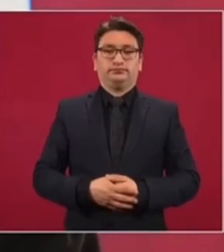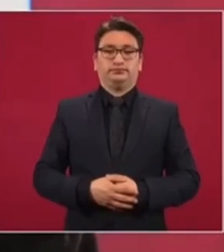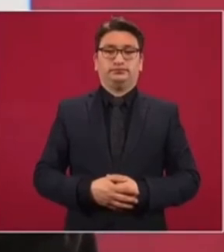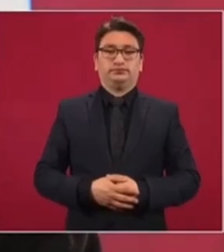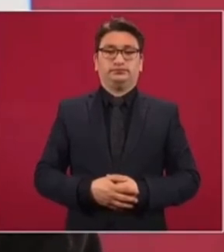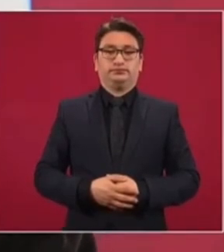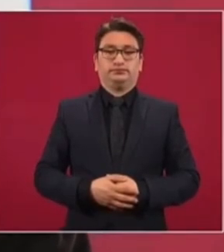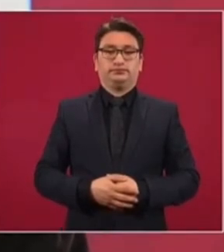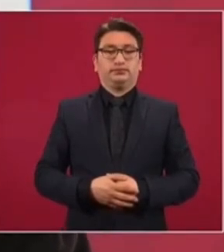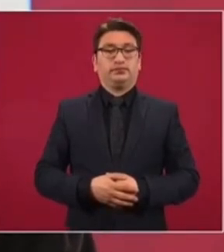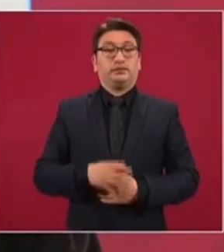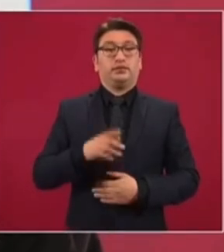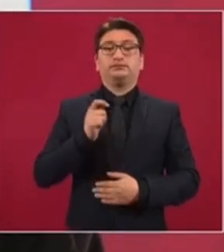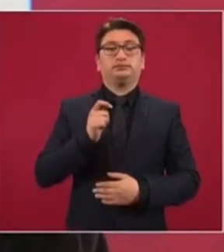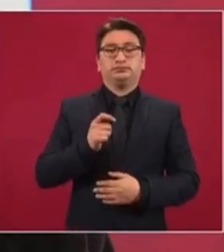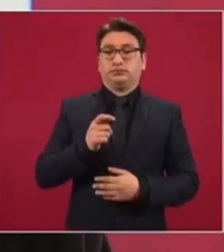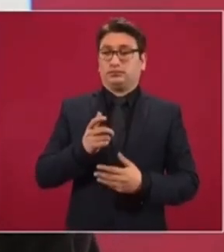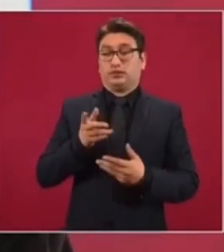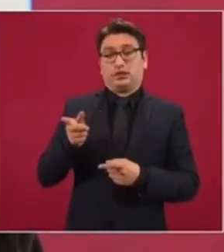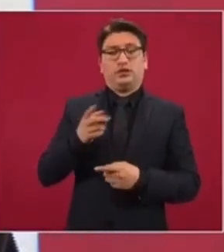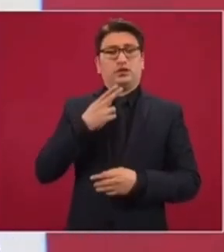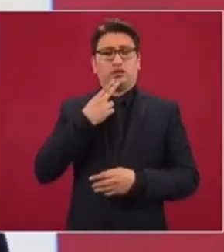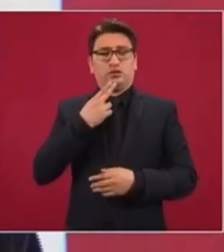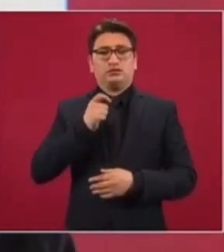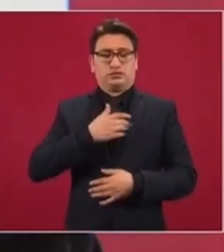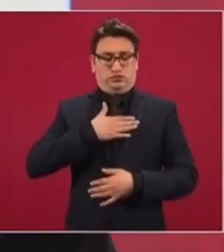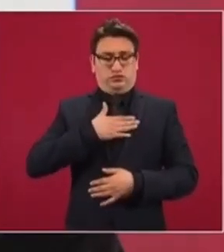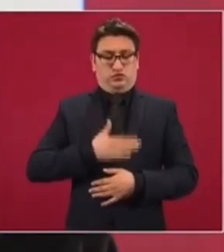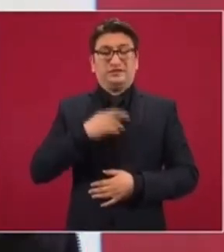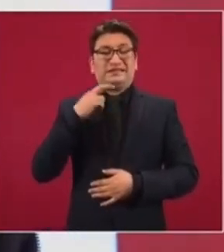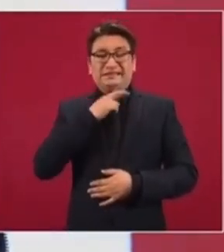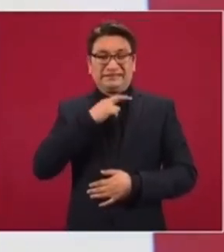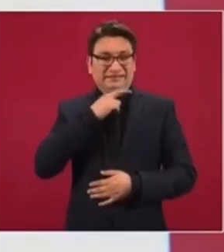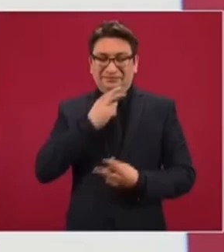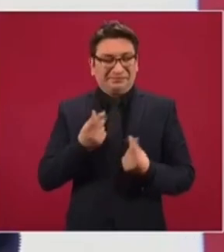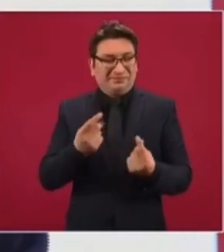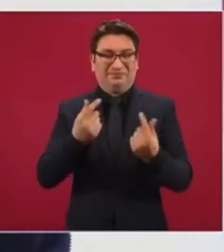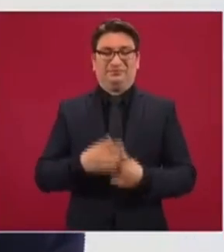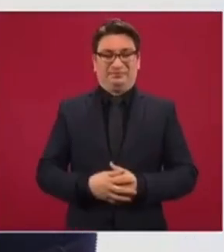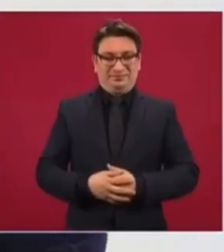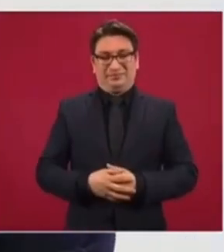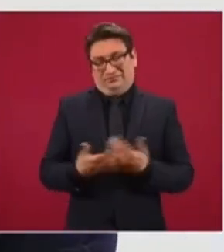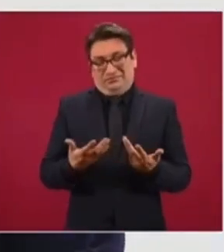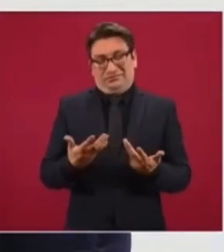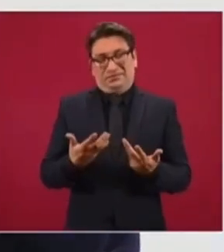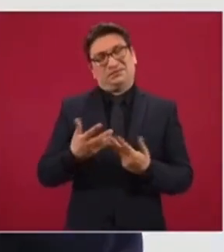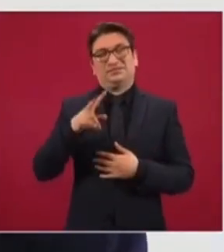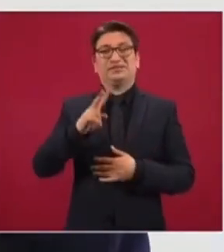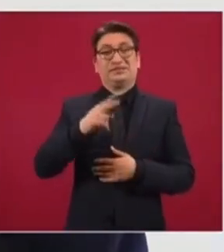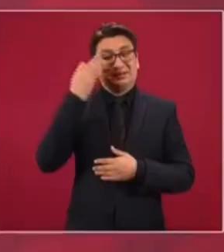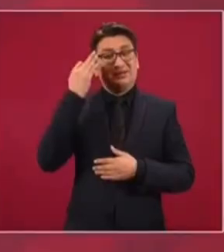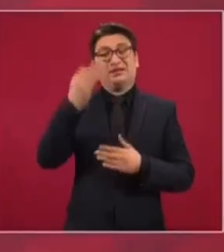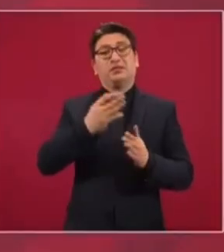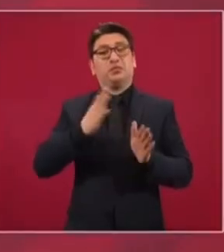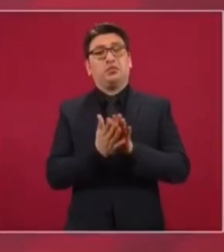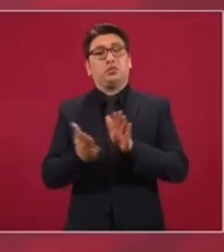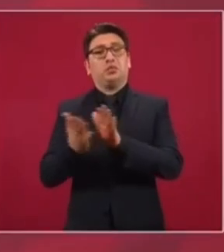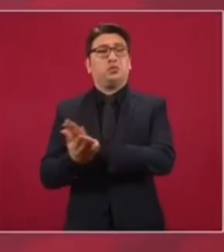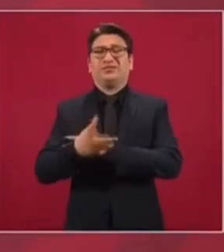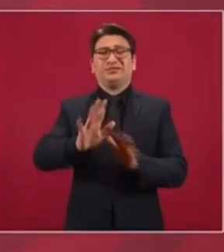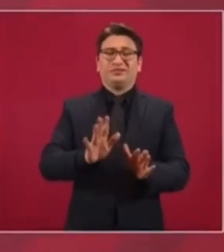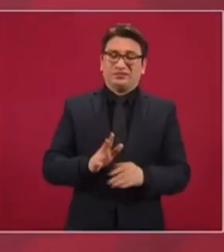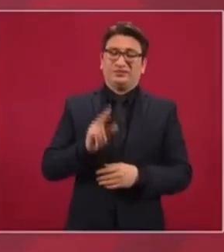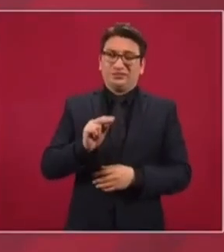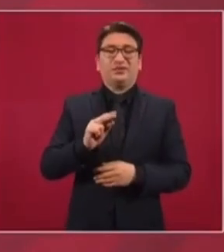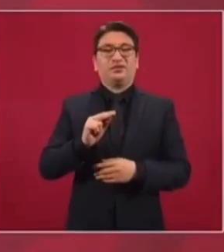aplicara el principio de justicia rápida, expedita, y que no se acumulen los casos,